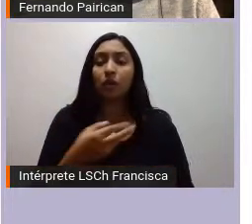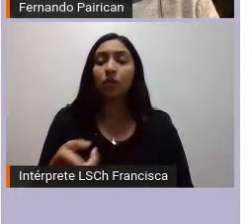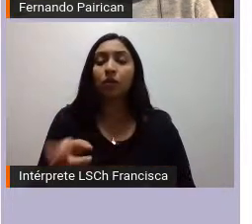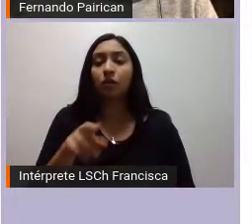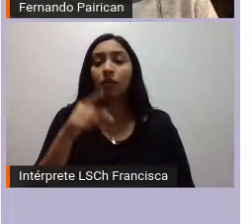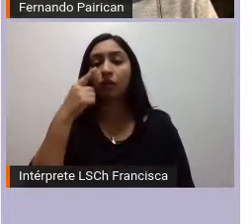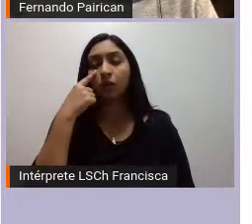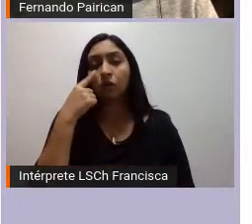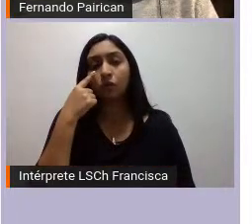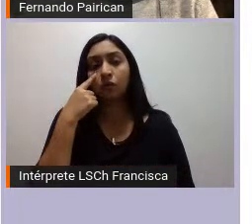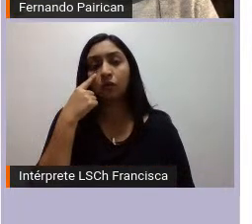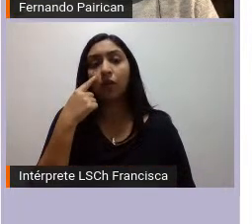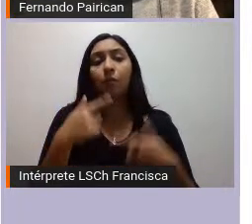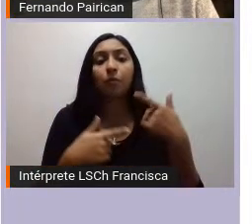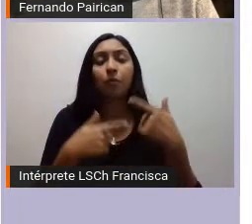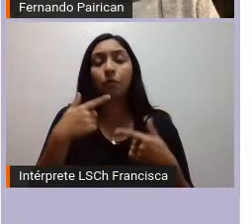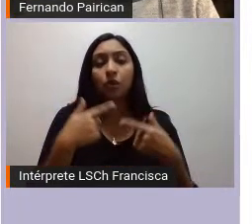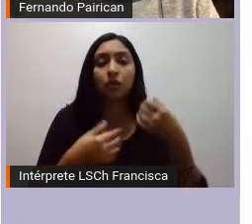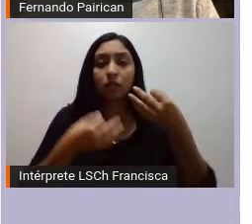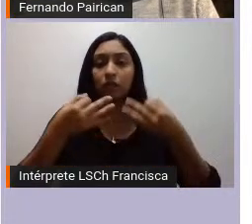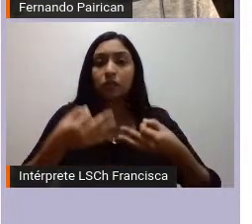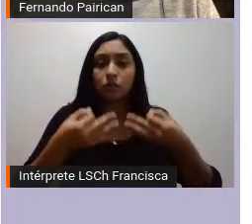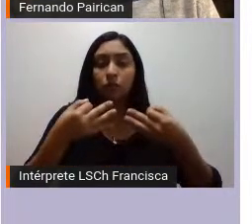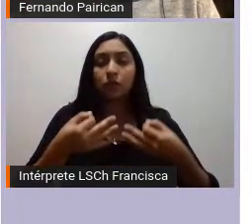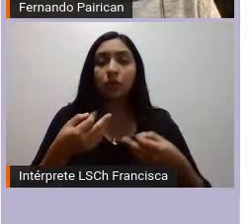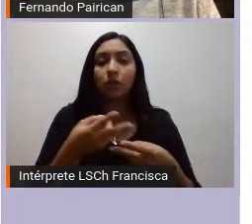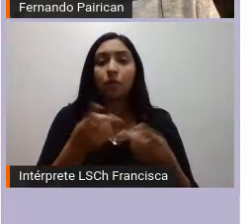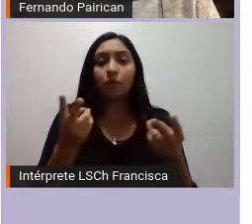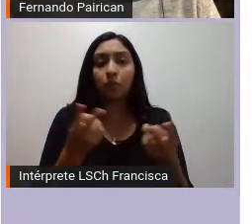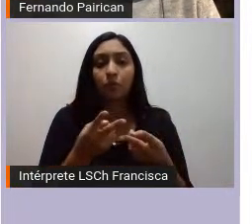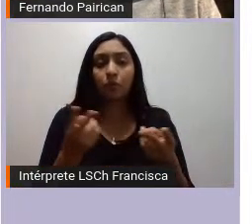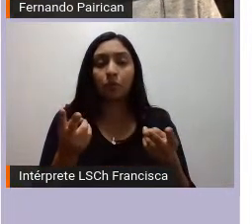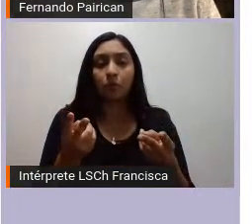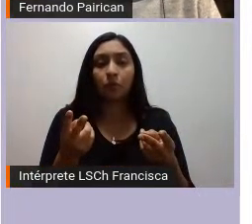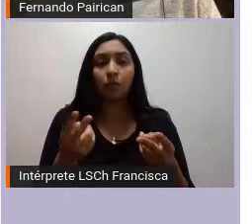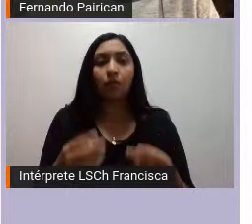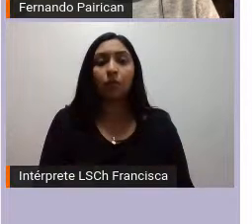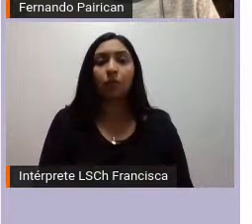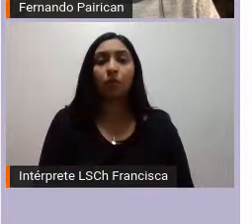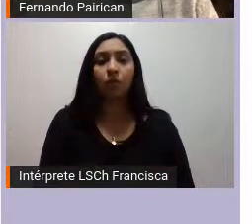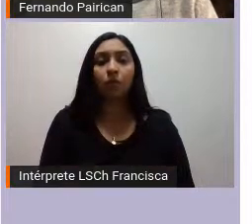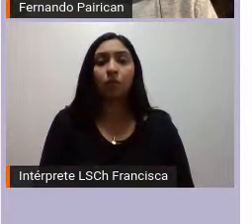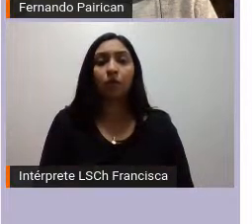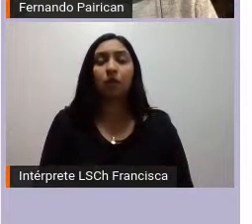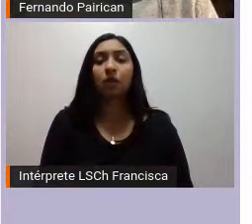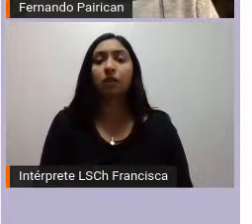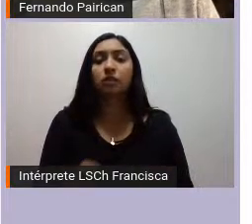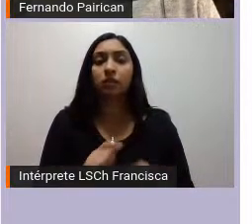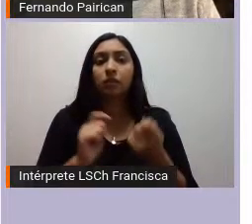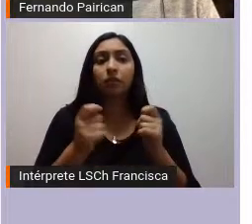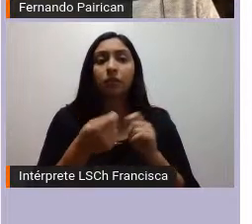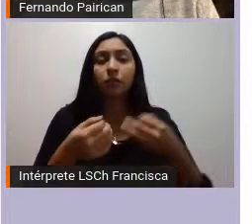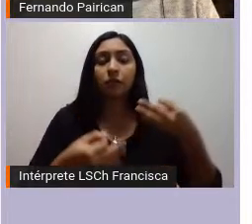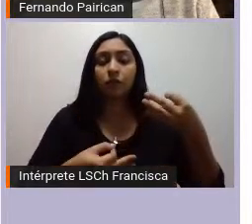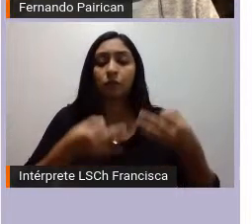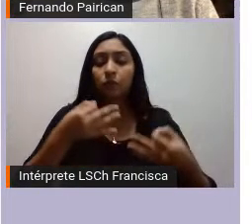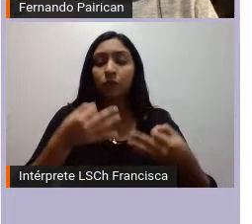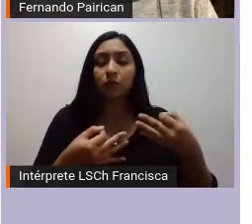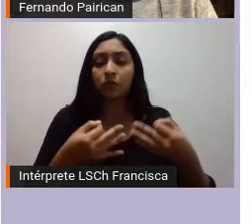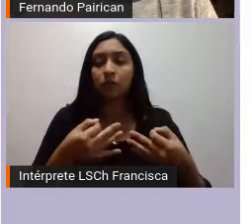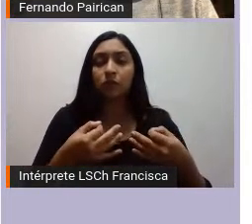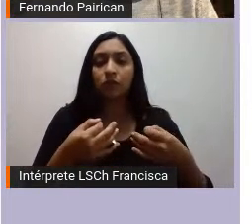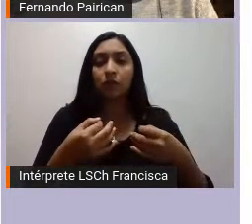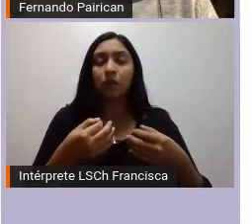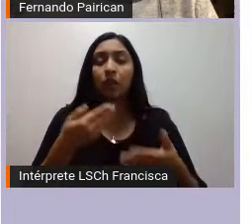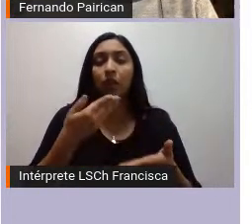políticas de seguridad pública que va a judicializar la demanda del pueblo mapuche con la aplicación de